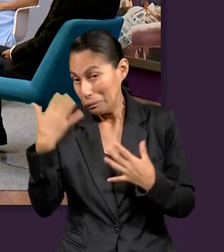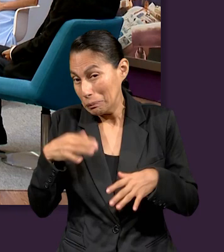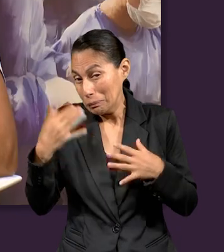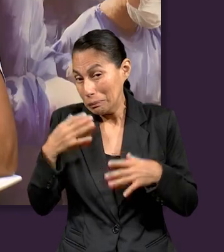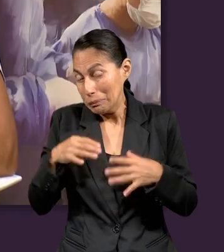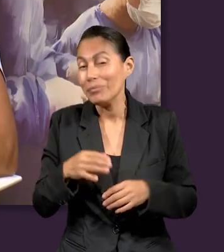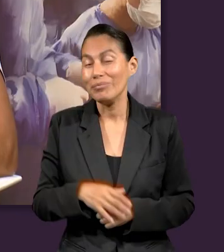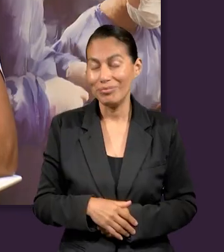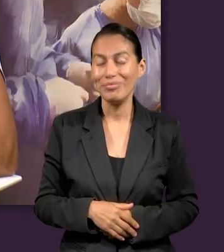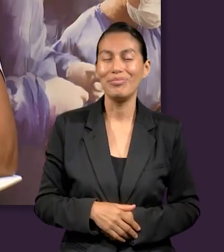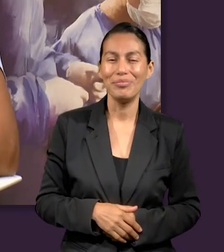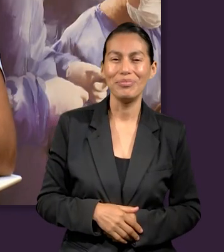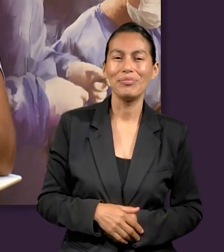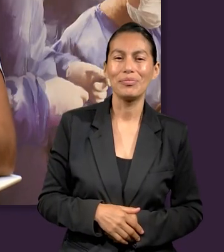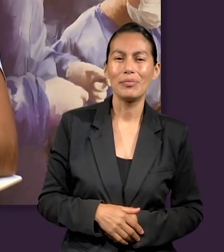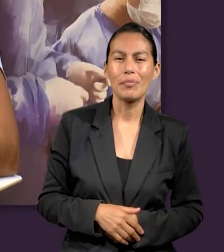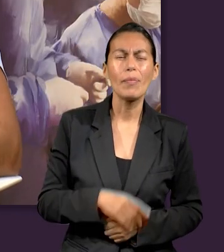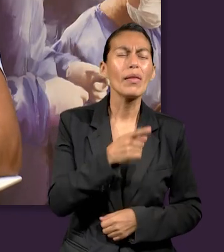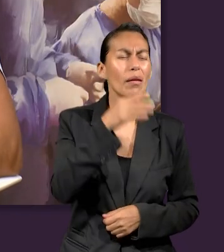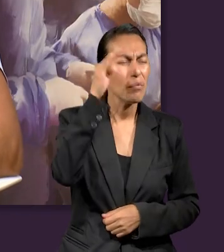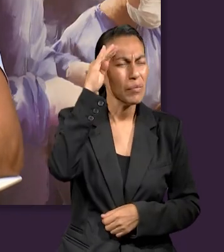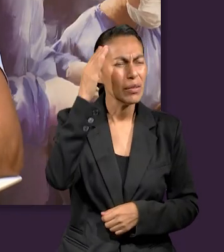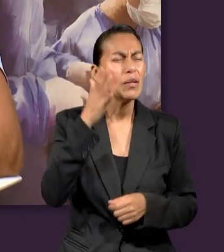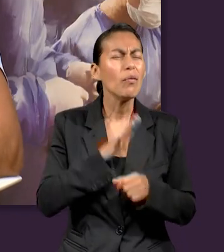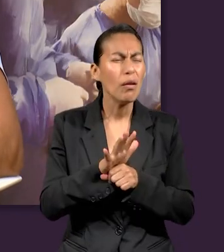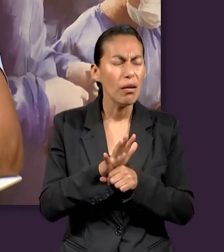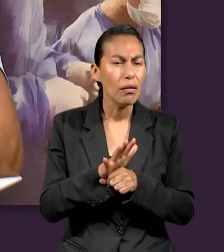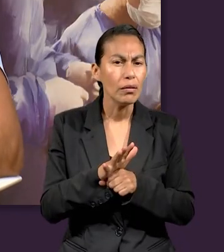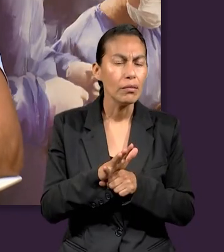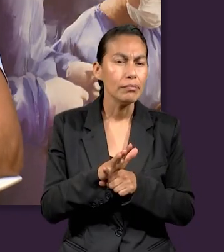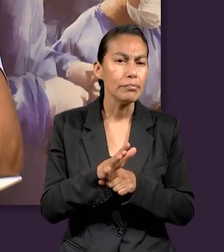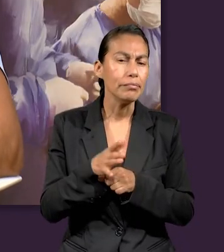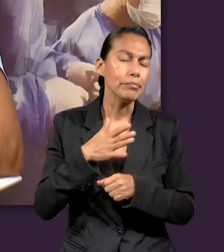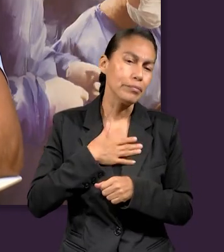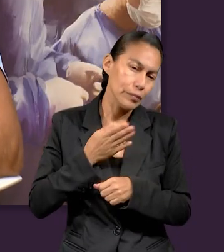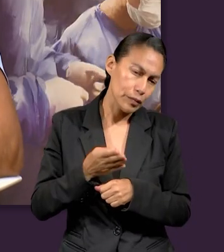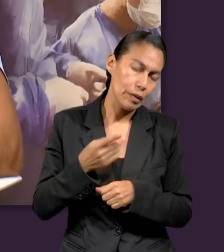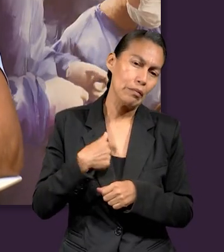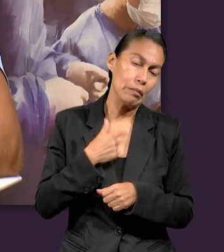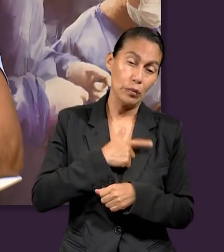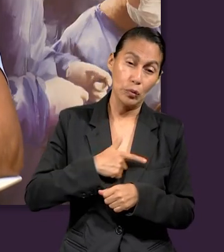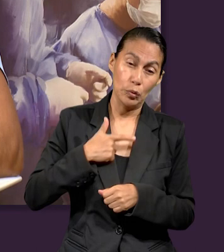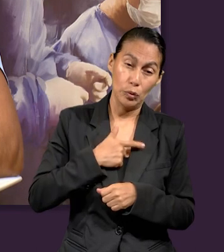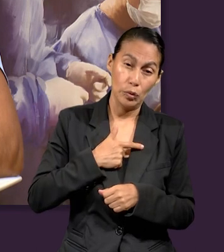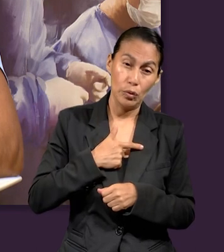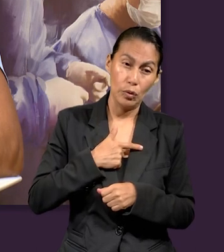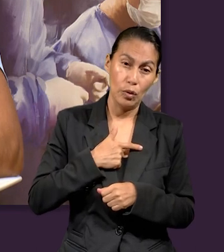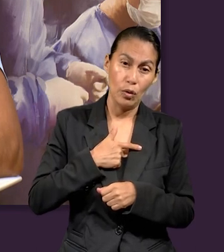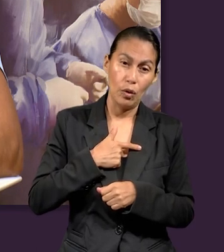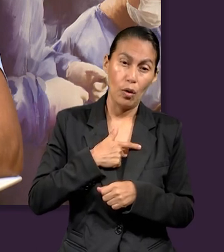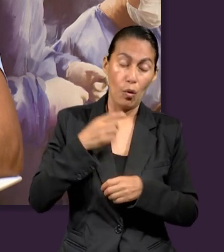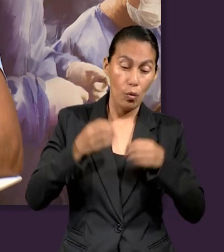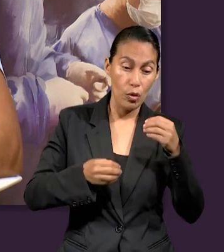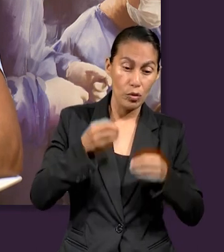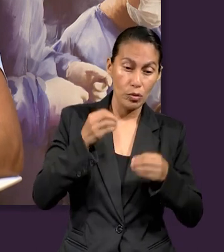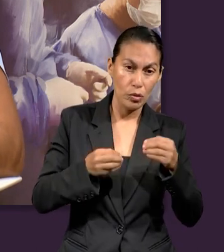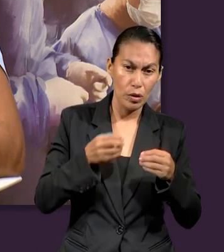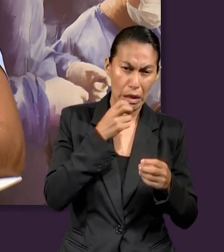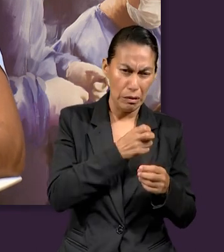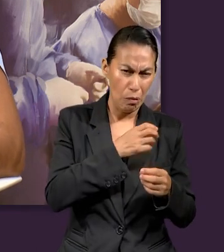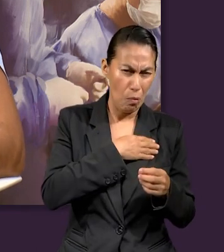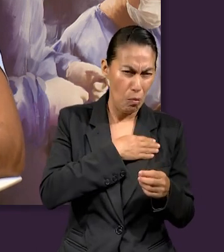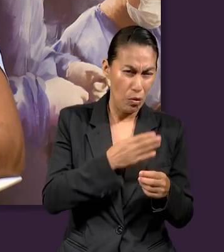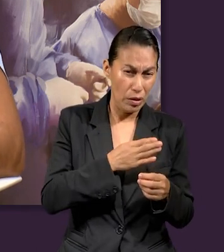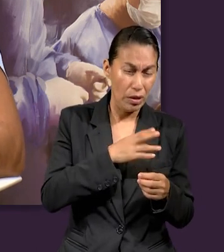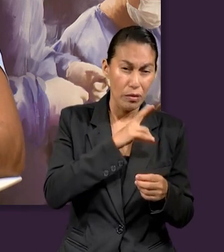Yo pienso que, bueno, a mí me gustó mucho de la buena noticia del juicio, es de que yo había escuchado,